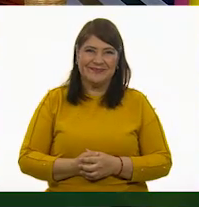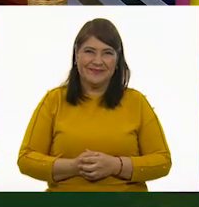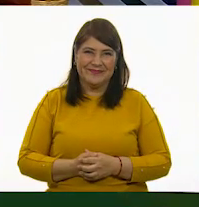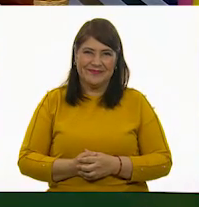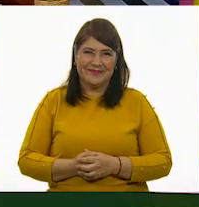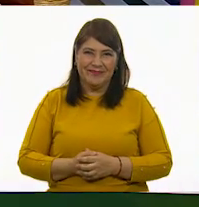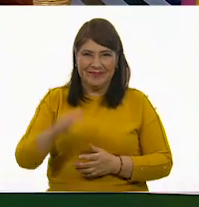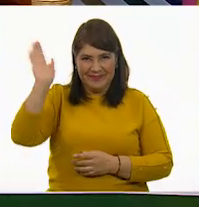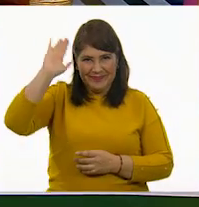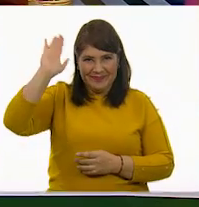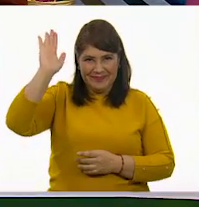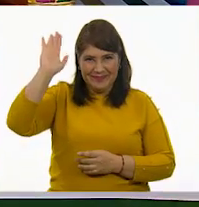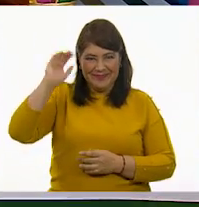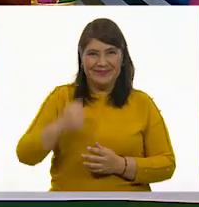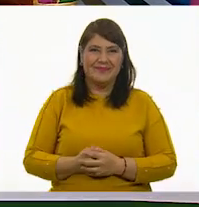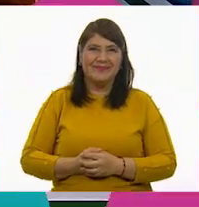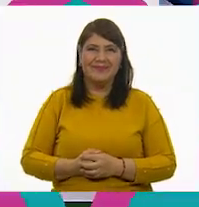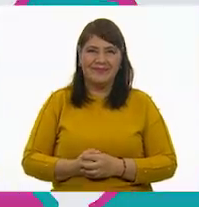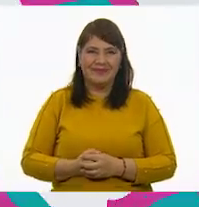¡Adiós!